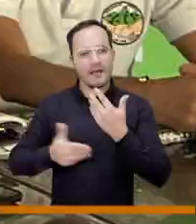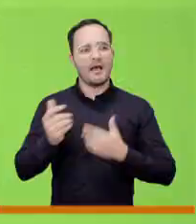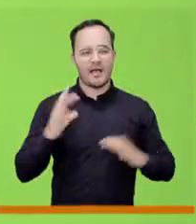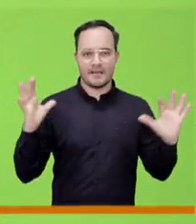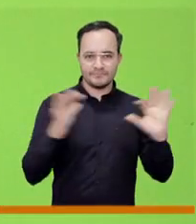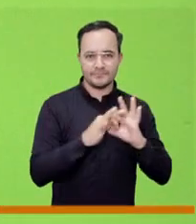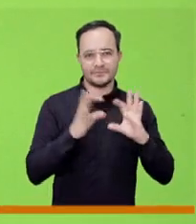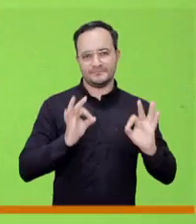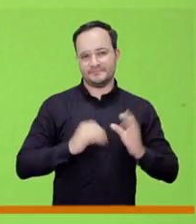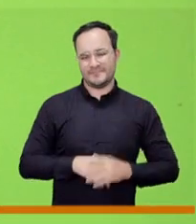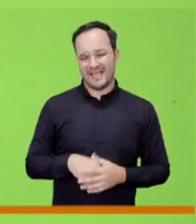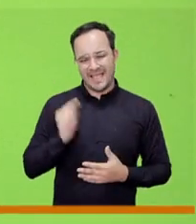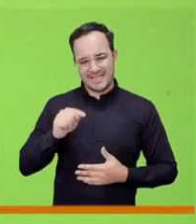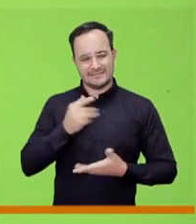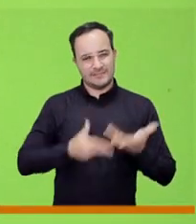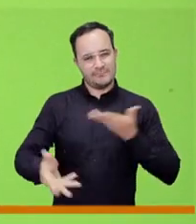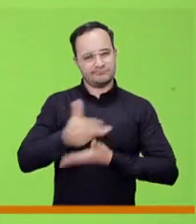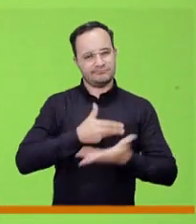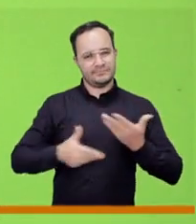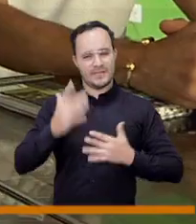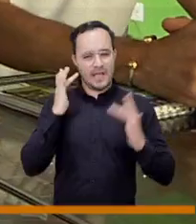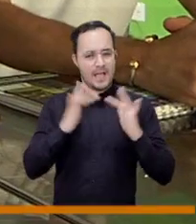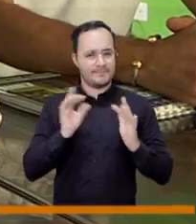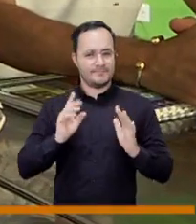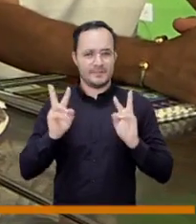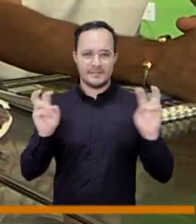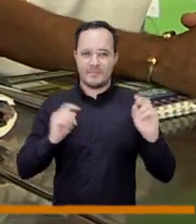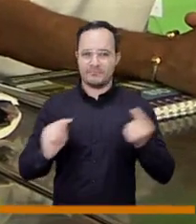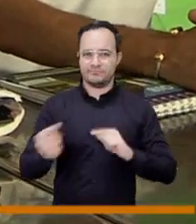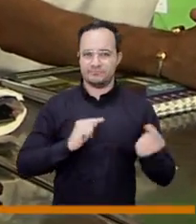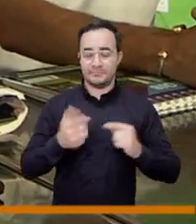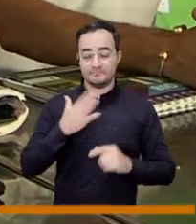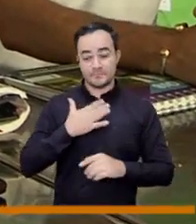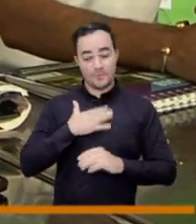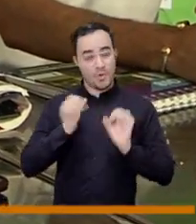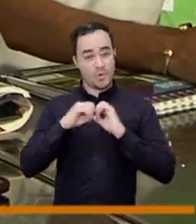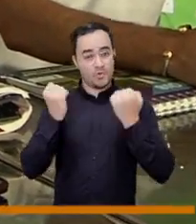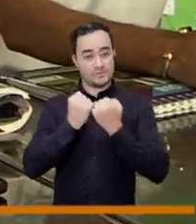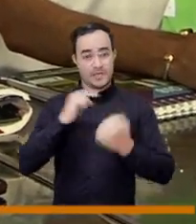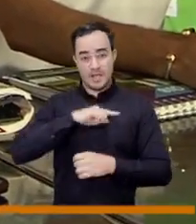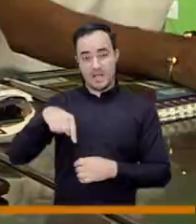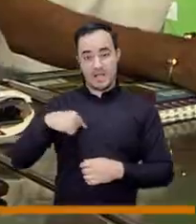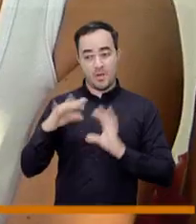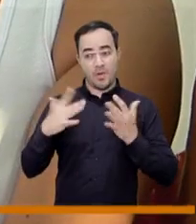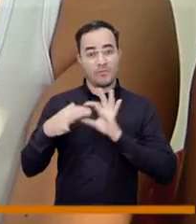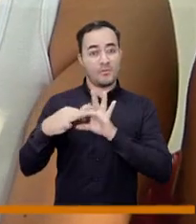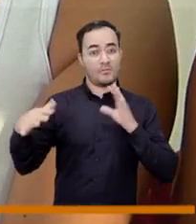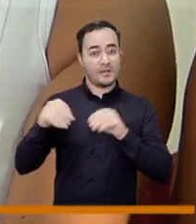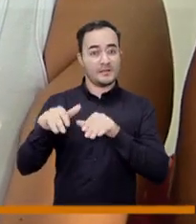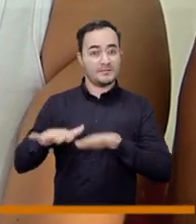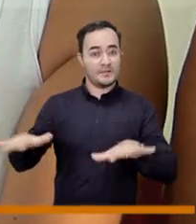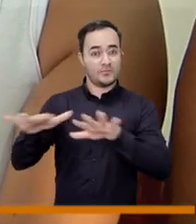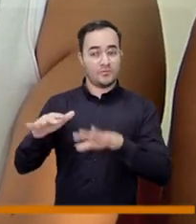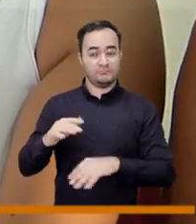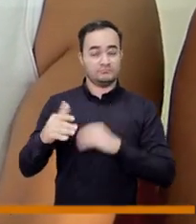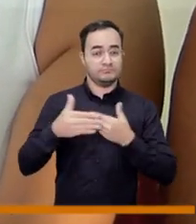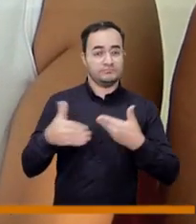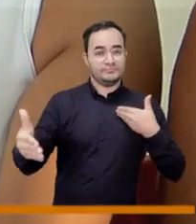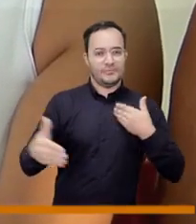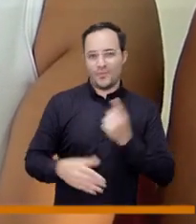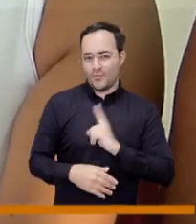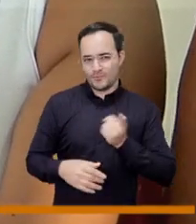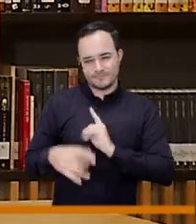vamos a hacer la discusión desde las necesidades nosotros somos unos concejales de territorio entonces